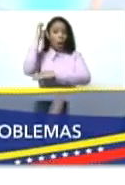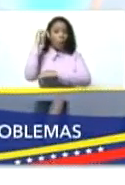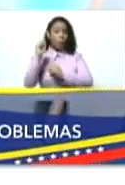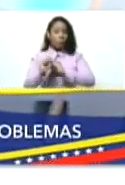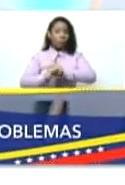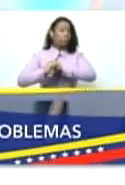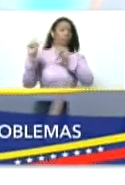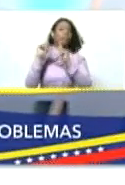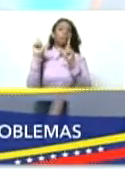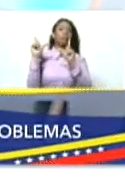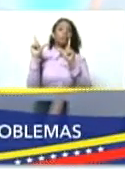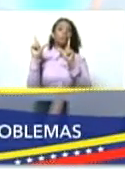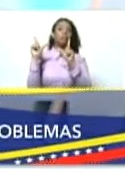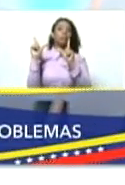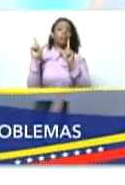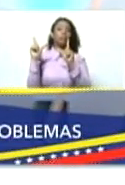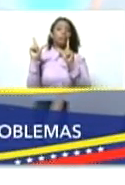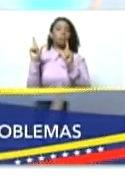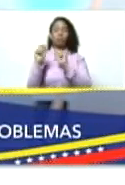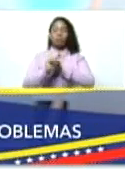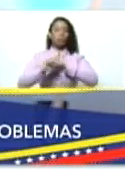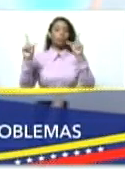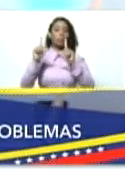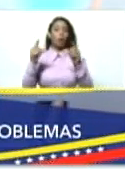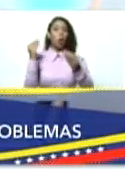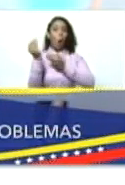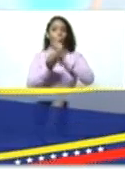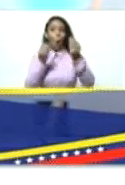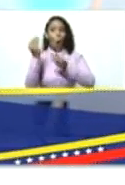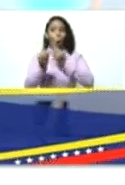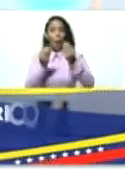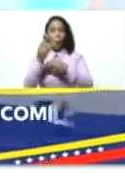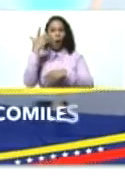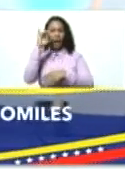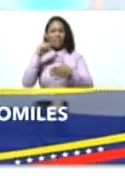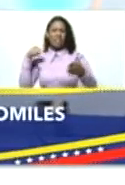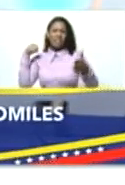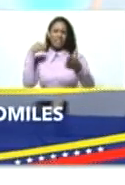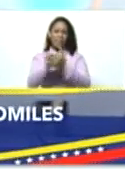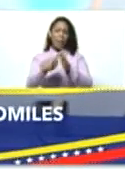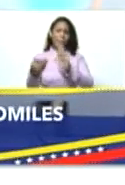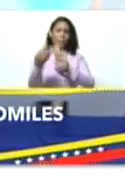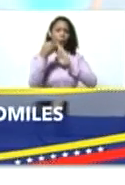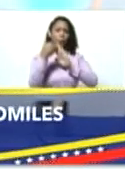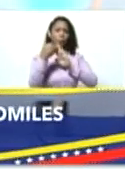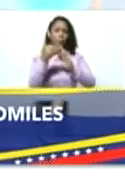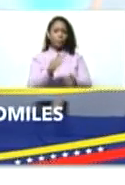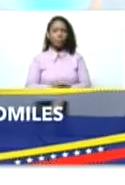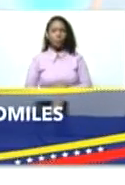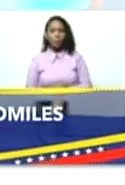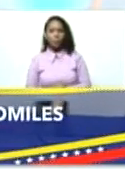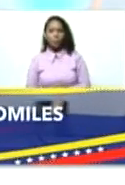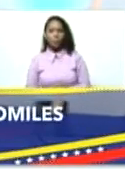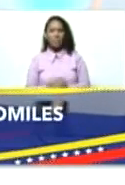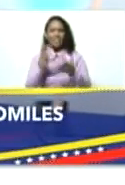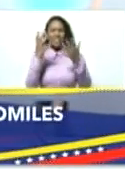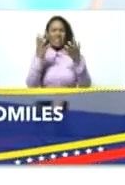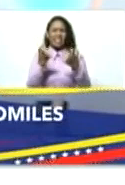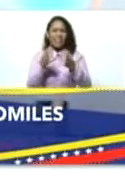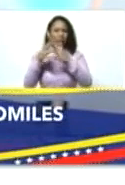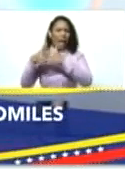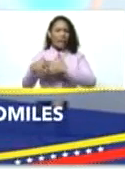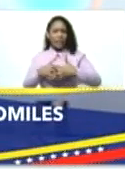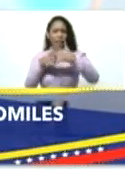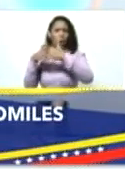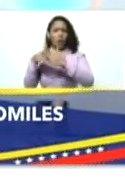increíble, increíble como están golpeados y afectadas con la sequía Estados Unidos